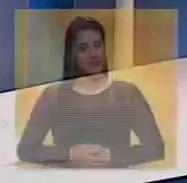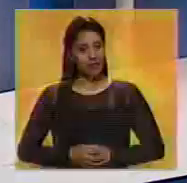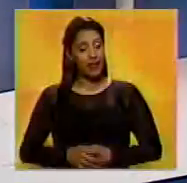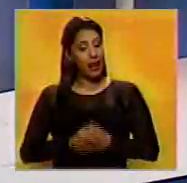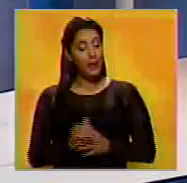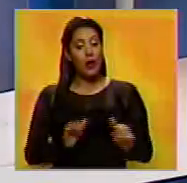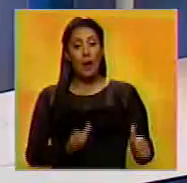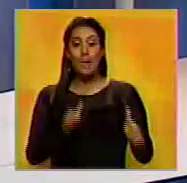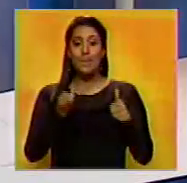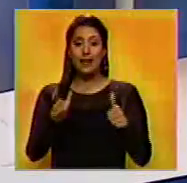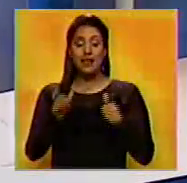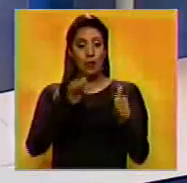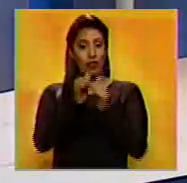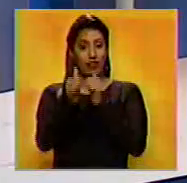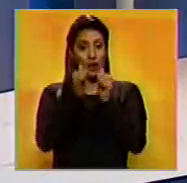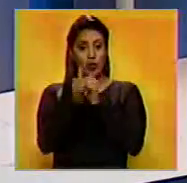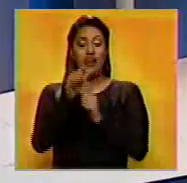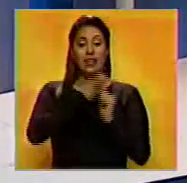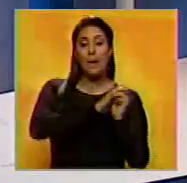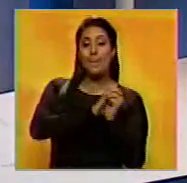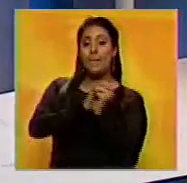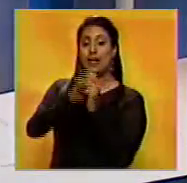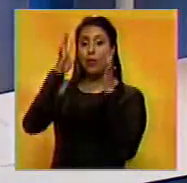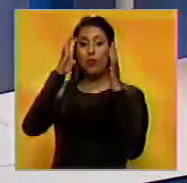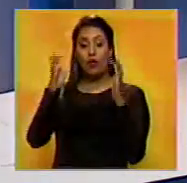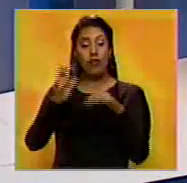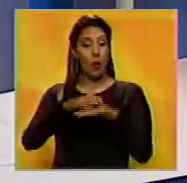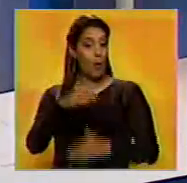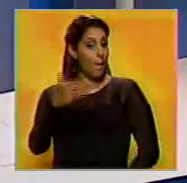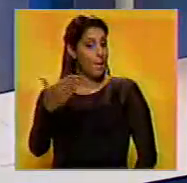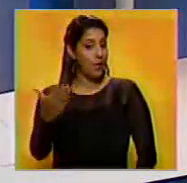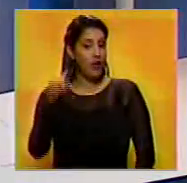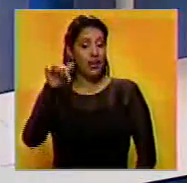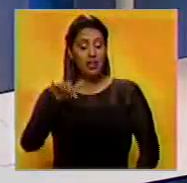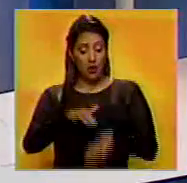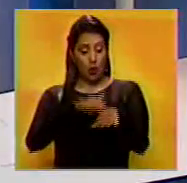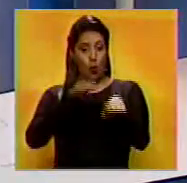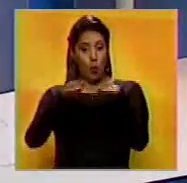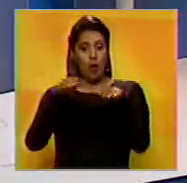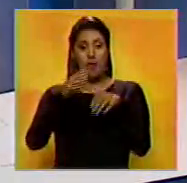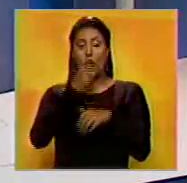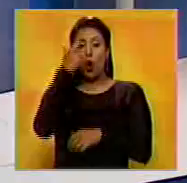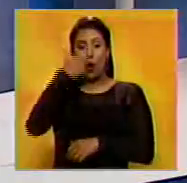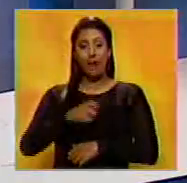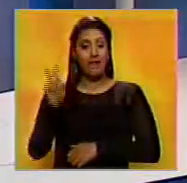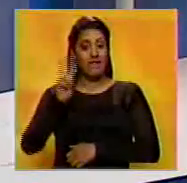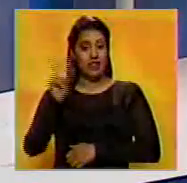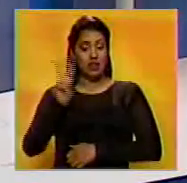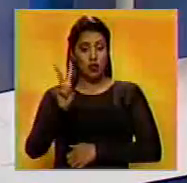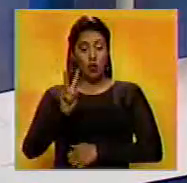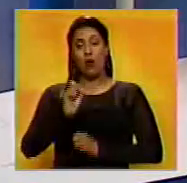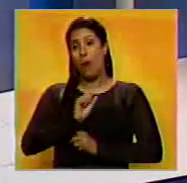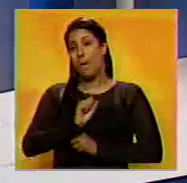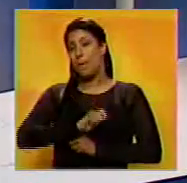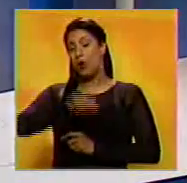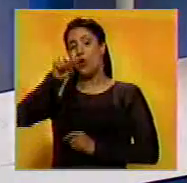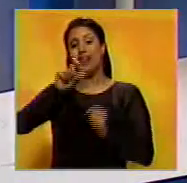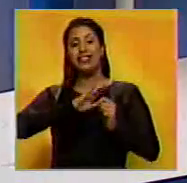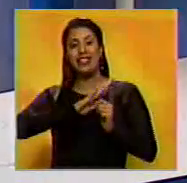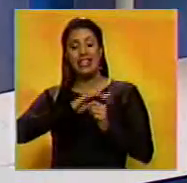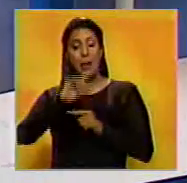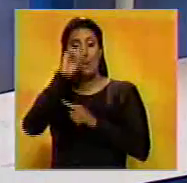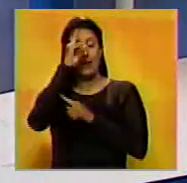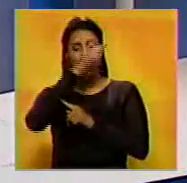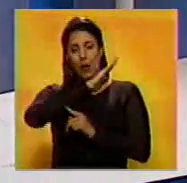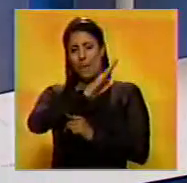Amigos, iniciamos los deportes con el béisbol de grandes ligas porque este jueves el lanzador venezolano Antonio Zenzatela cargó con